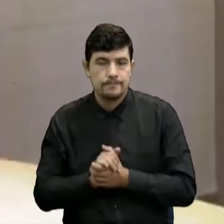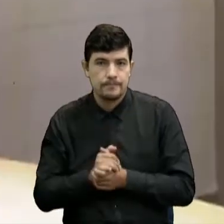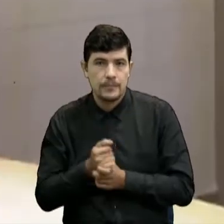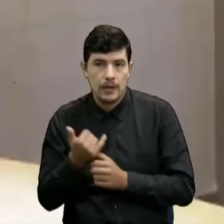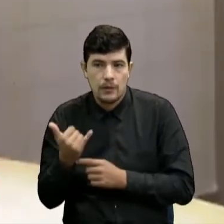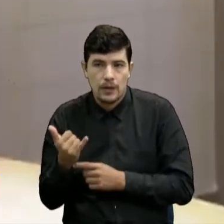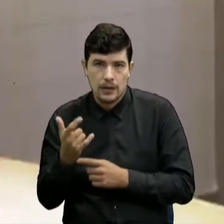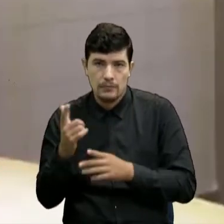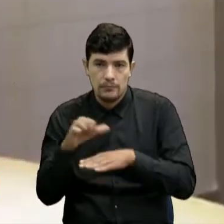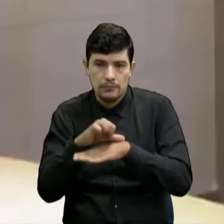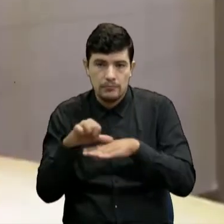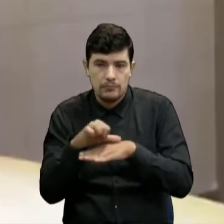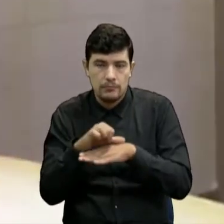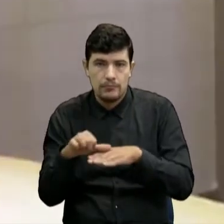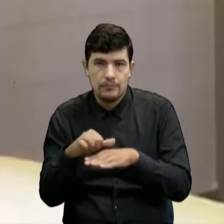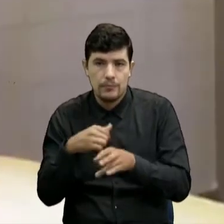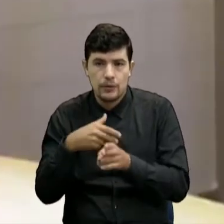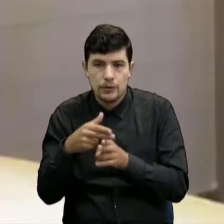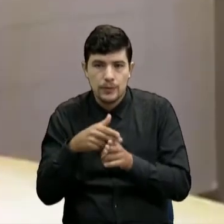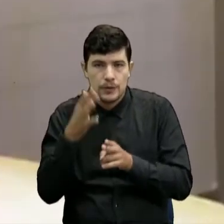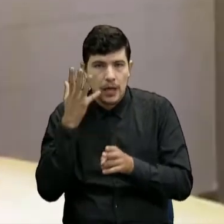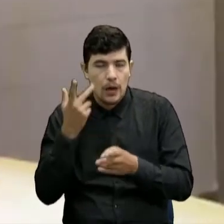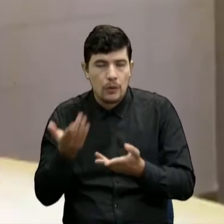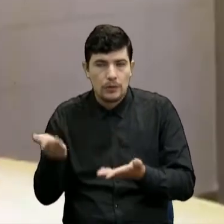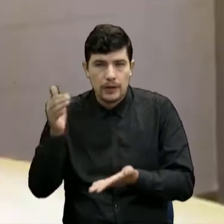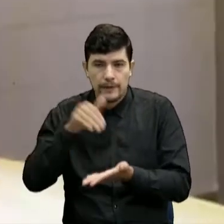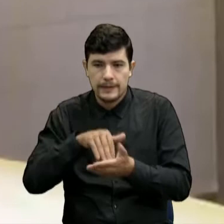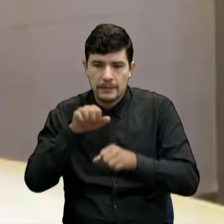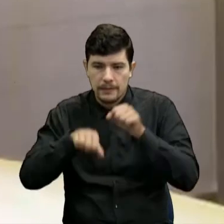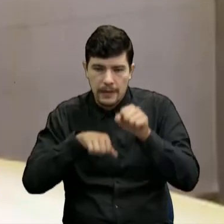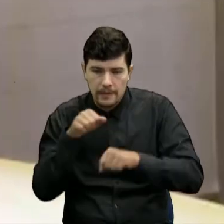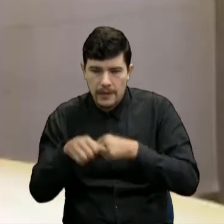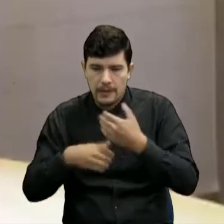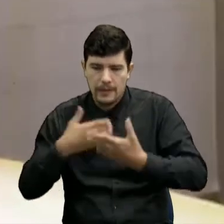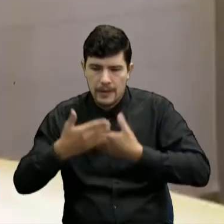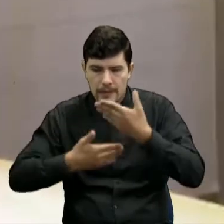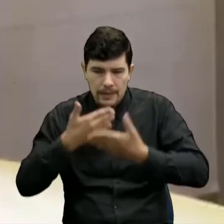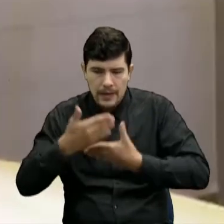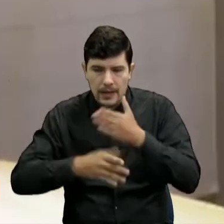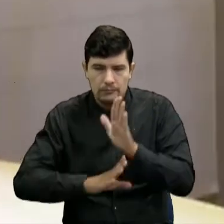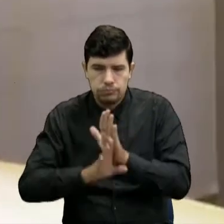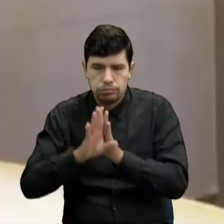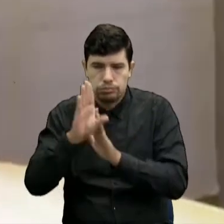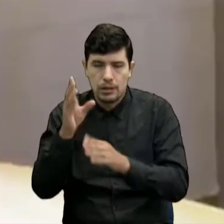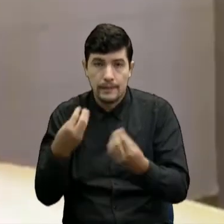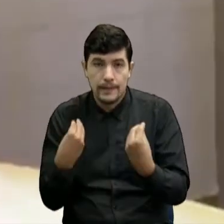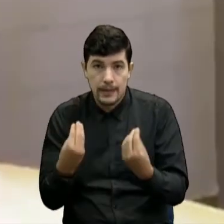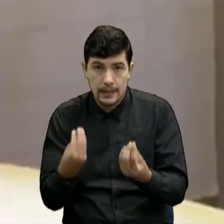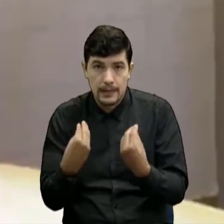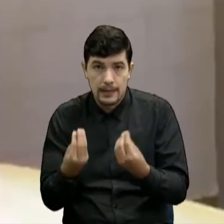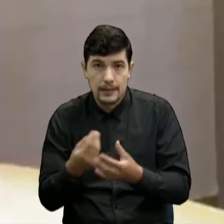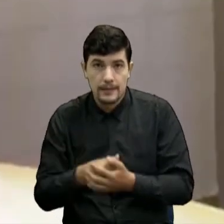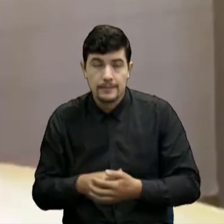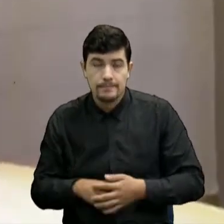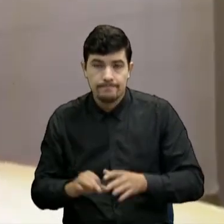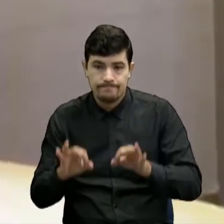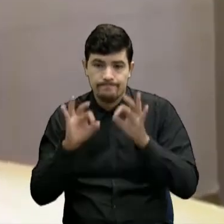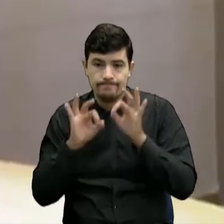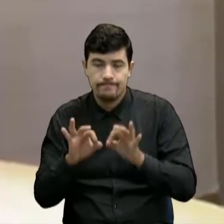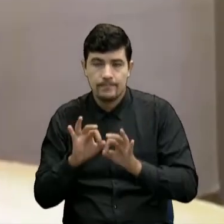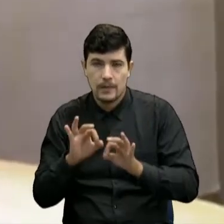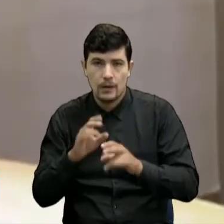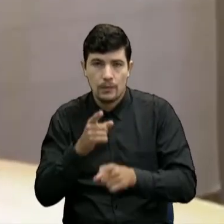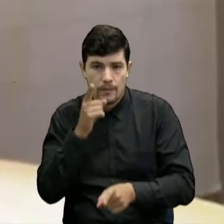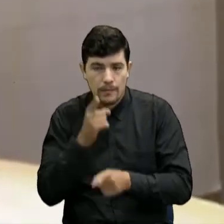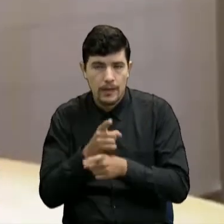pocos días sin bicicleta y luego comenzar la recuperación final para que el próximo año estemos bien,